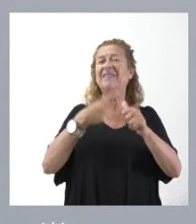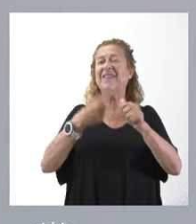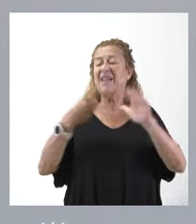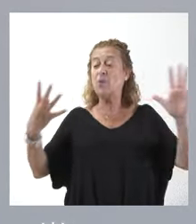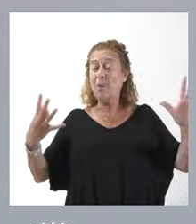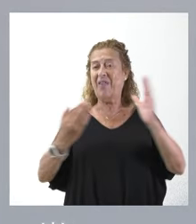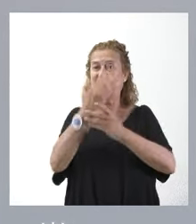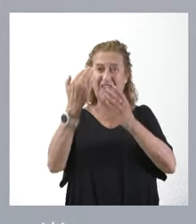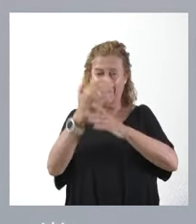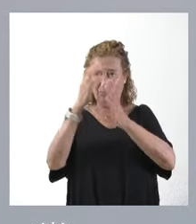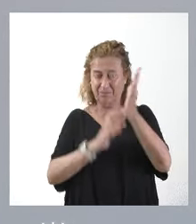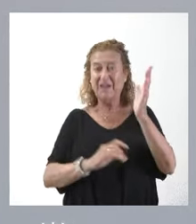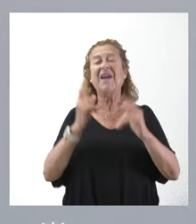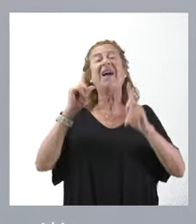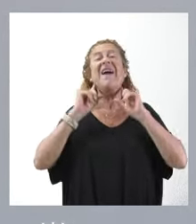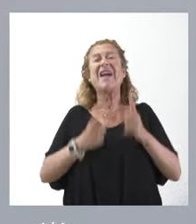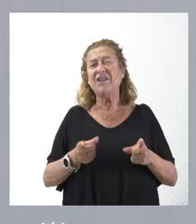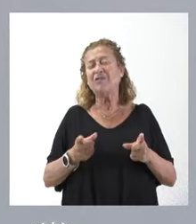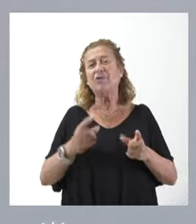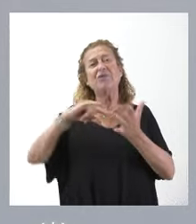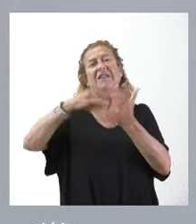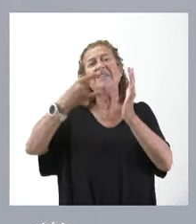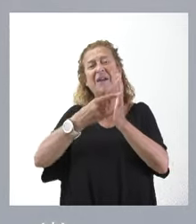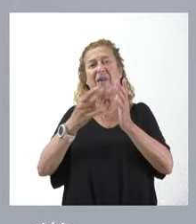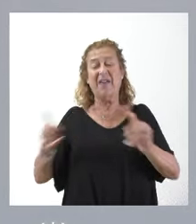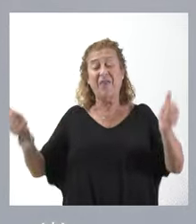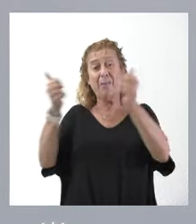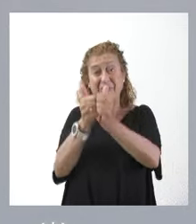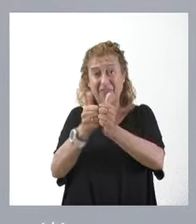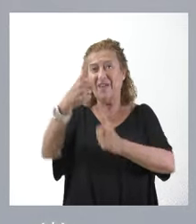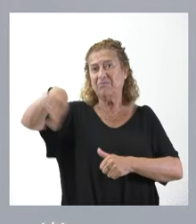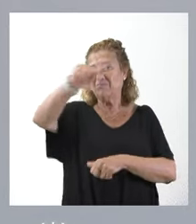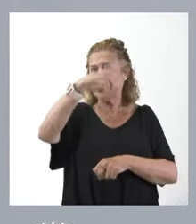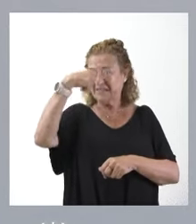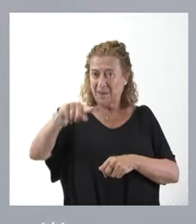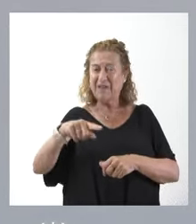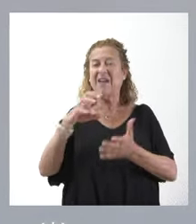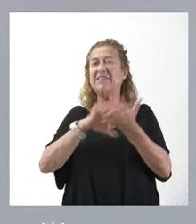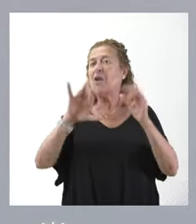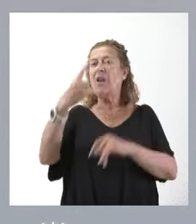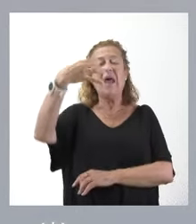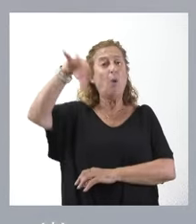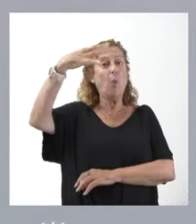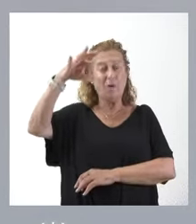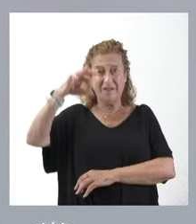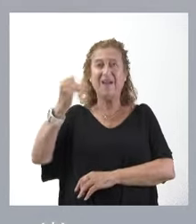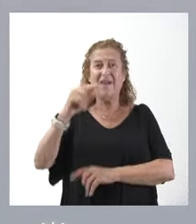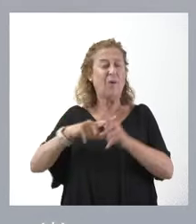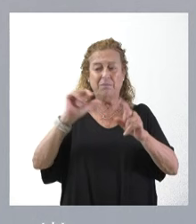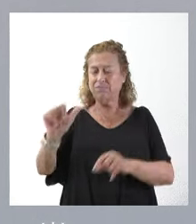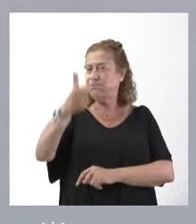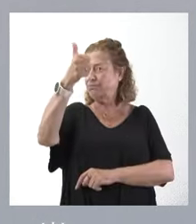En el caso del sistema de dependencia, saben ustedes que Castilla es la única comunidad que tiene un sobresaliente